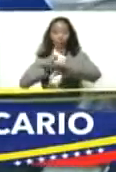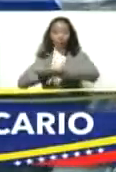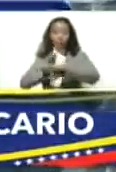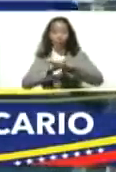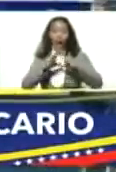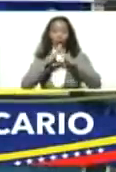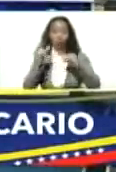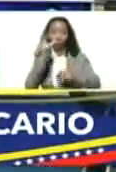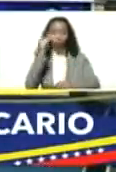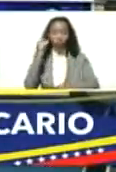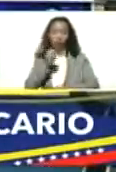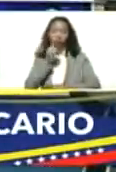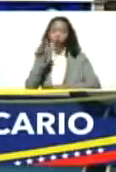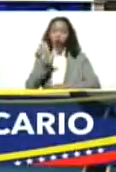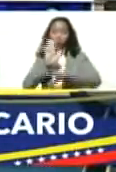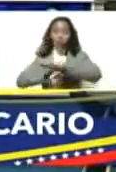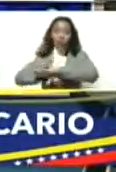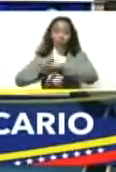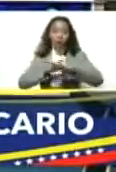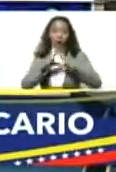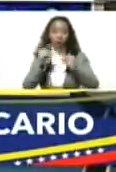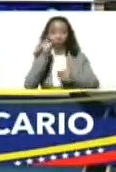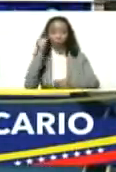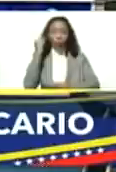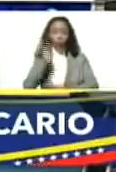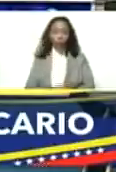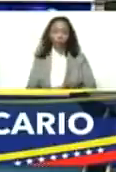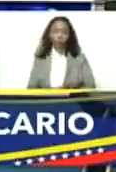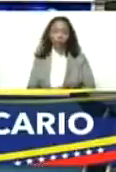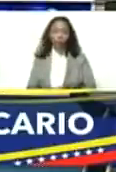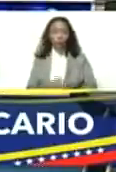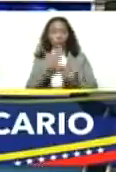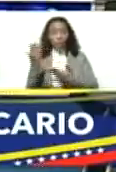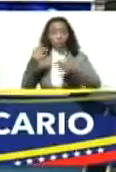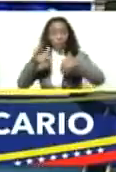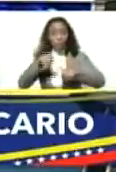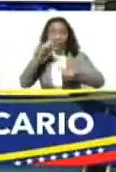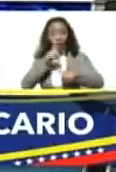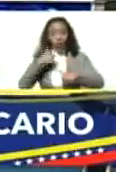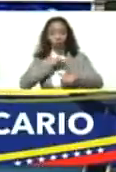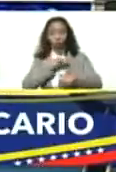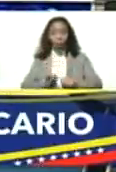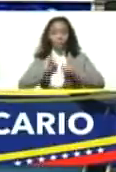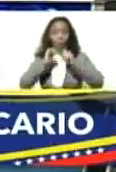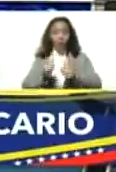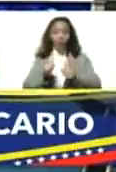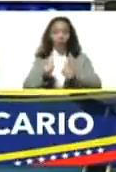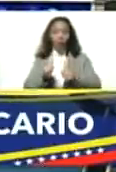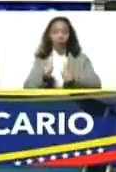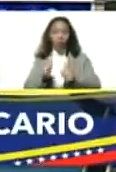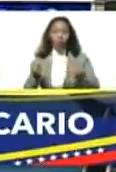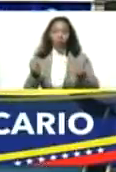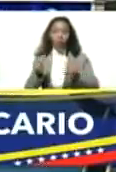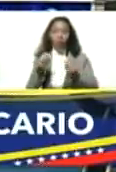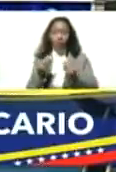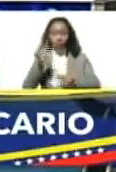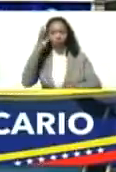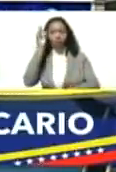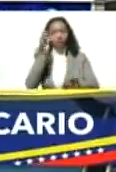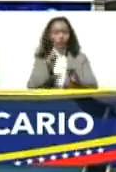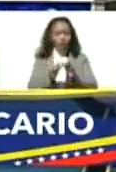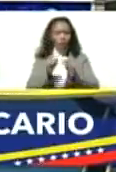y buenas noticias para todas. Así que este año hemos arrancado con mucha fe, mucho